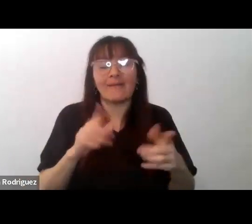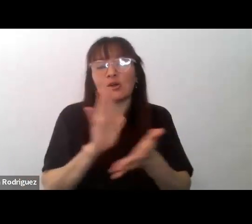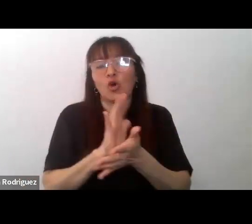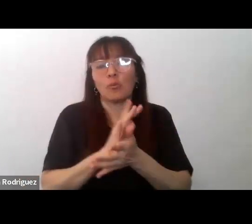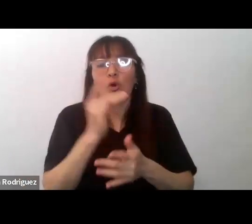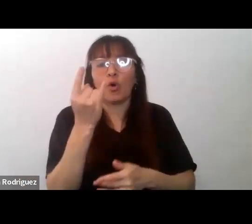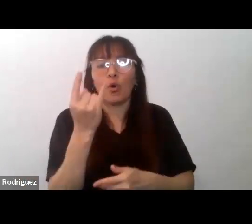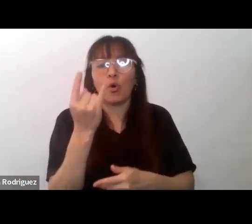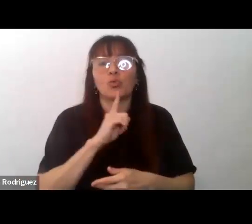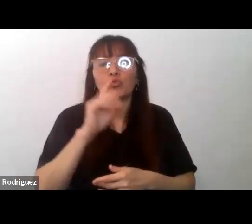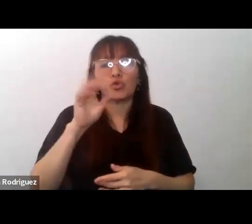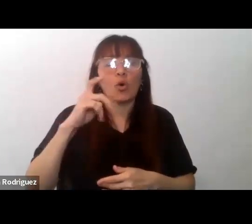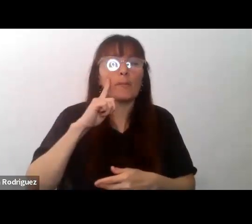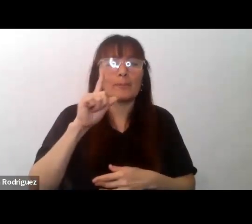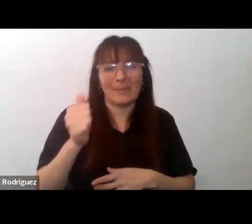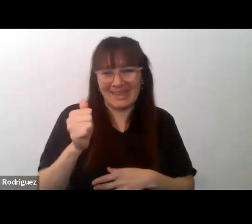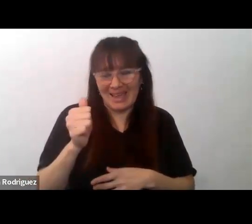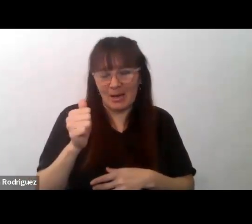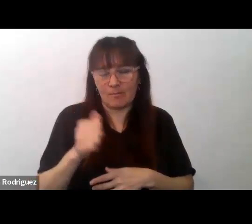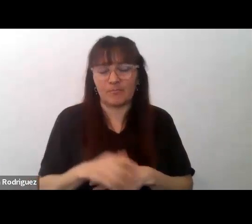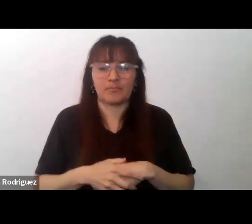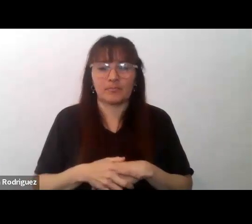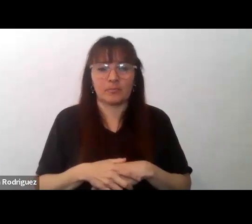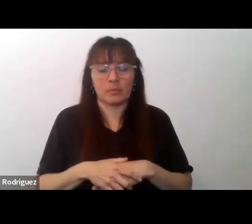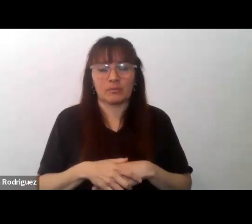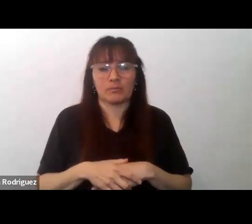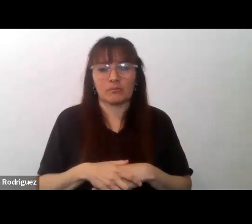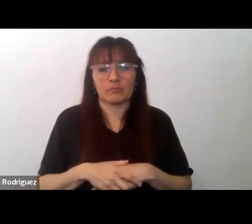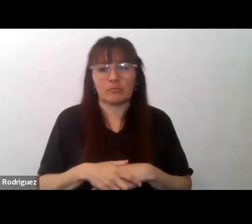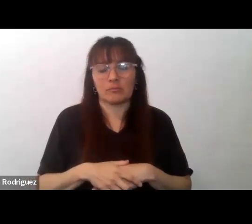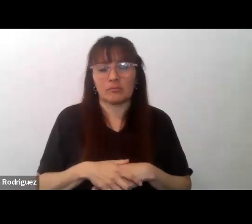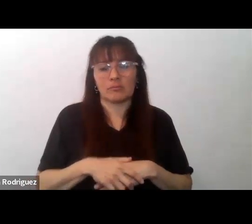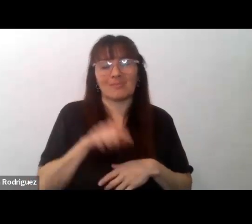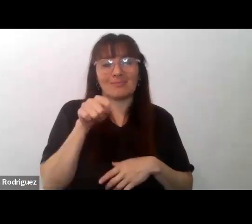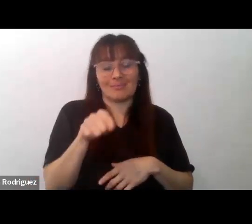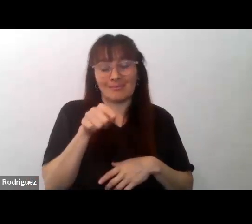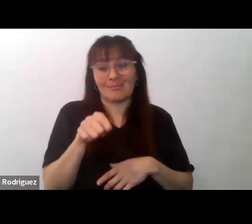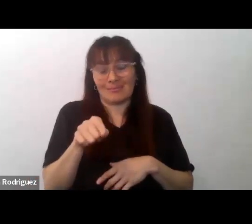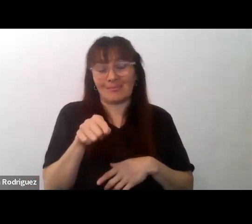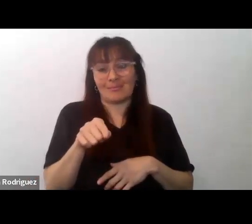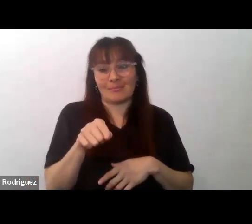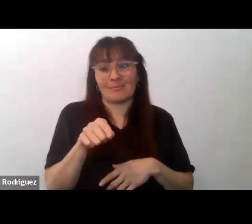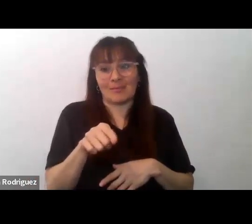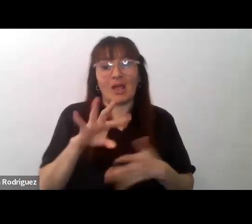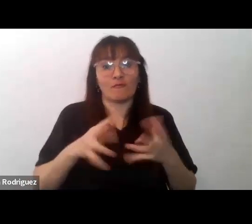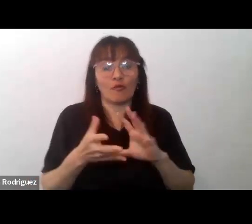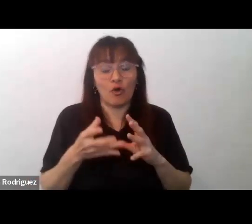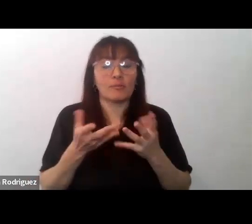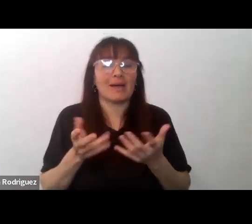hay problemas de concretización de lo intercultural en clase estas razones deben tomarse